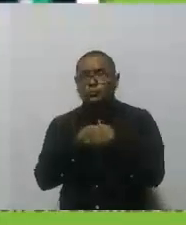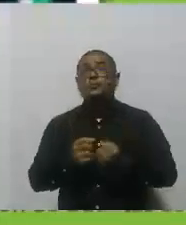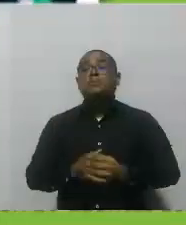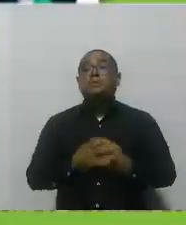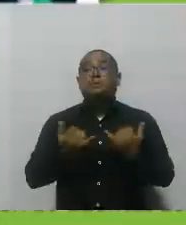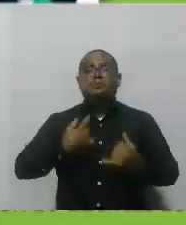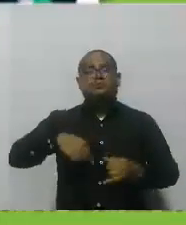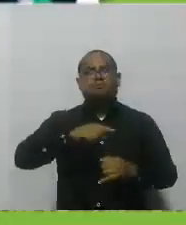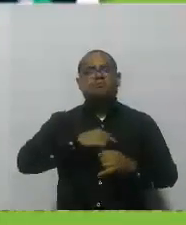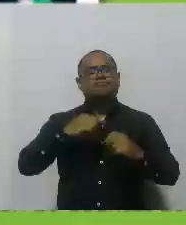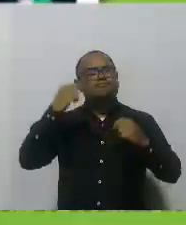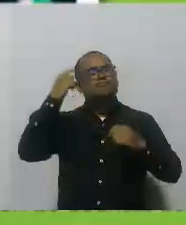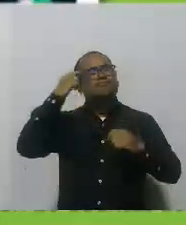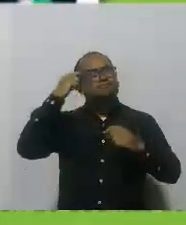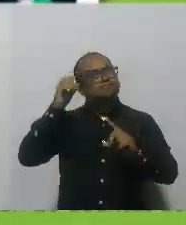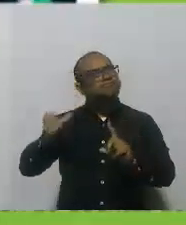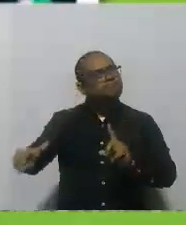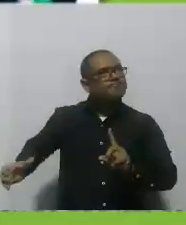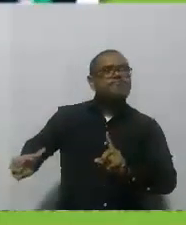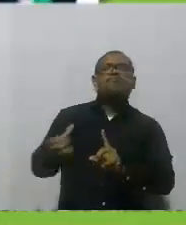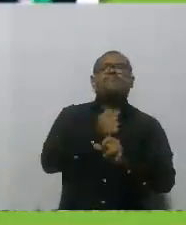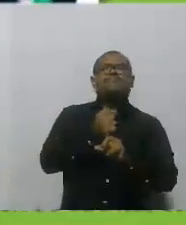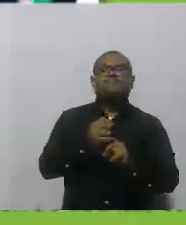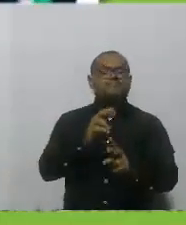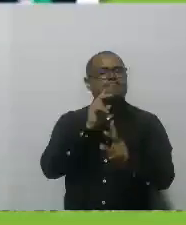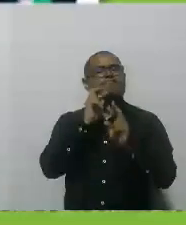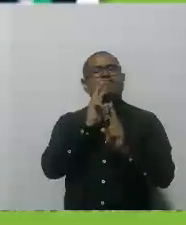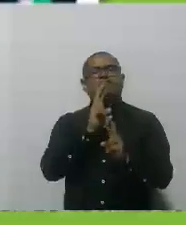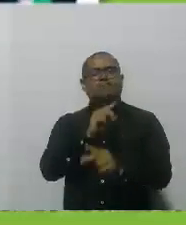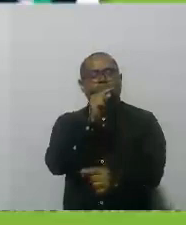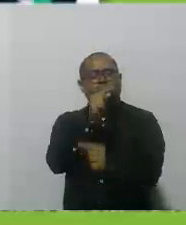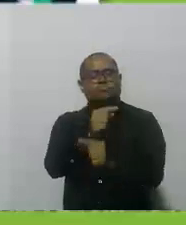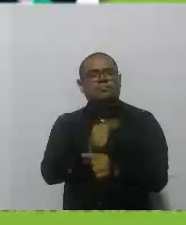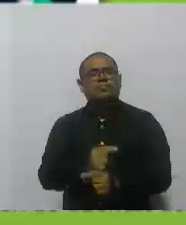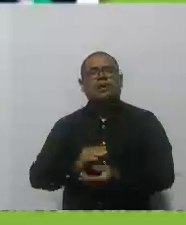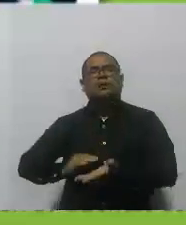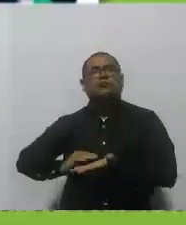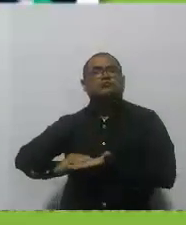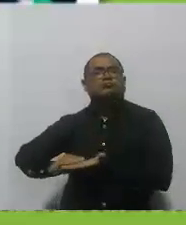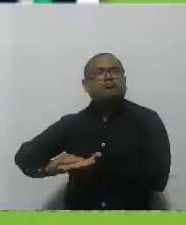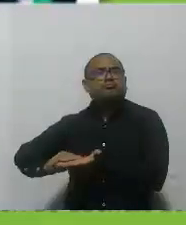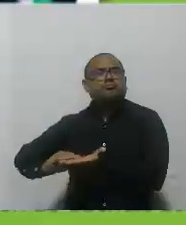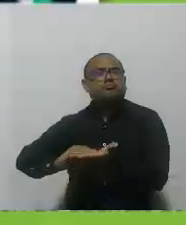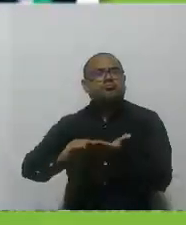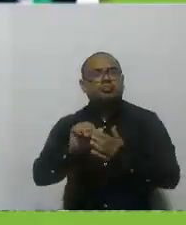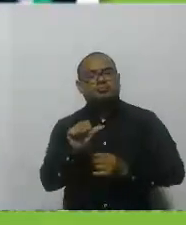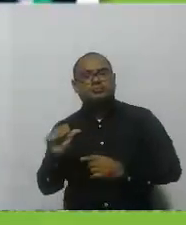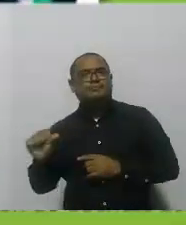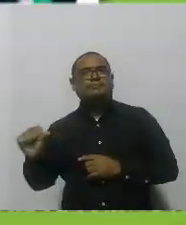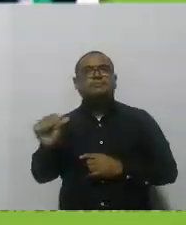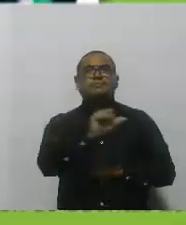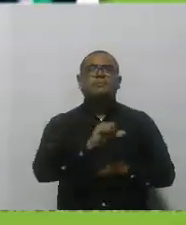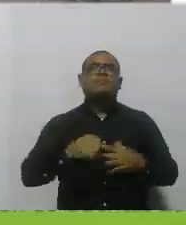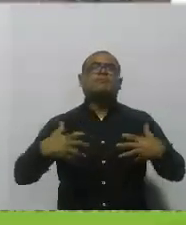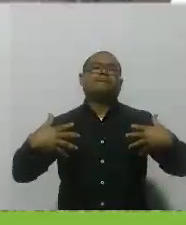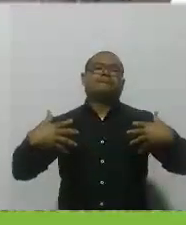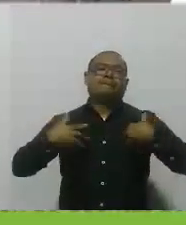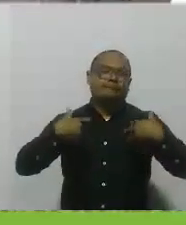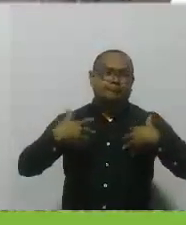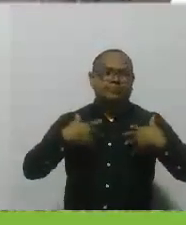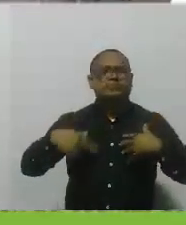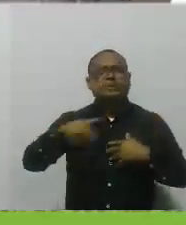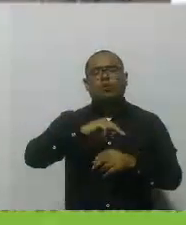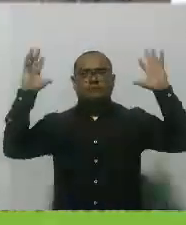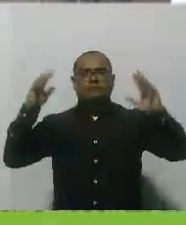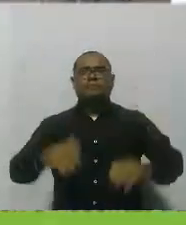nos permite tener resuelto una solución concreta para las mujeres víctimas de la violencia en nuestras